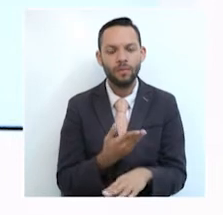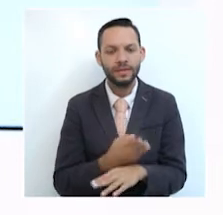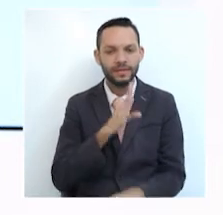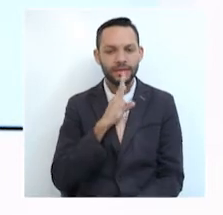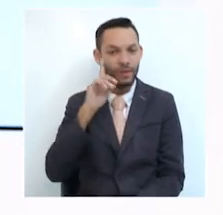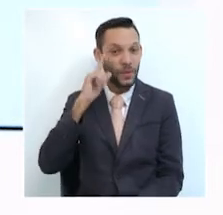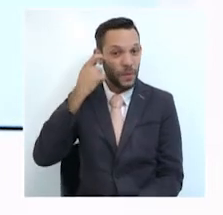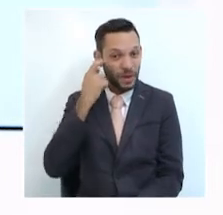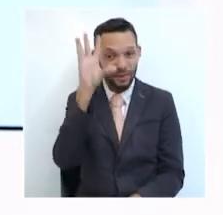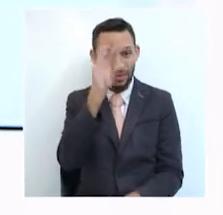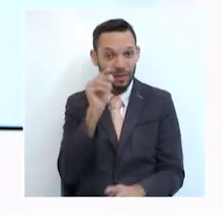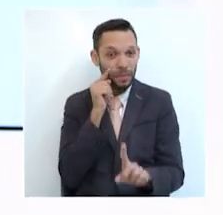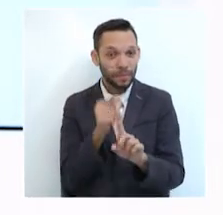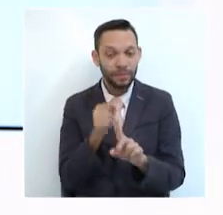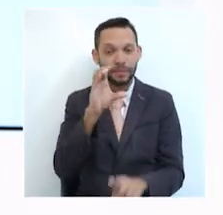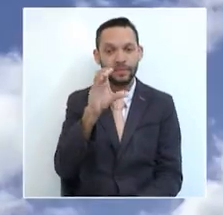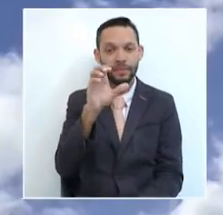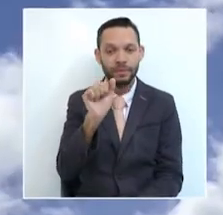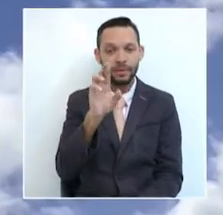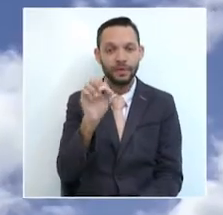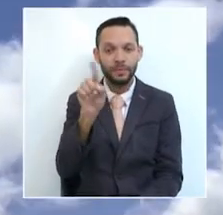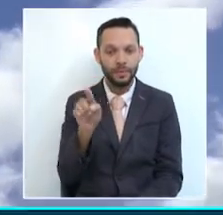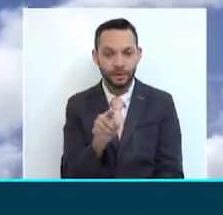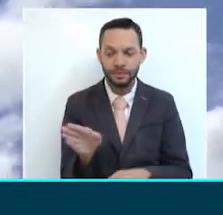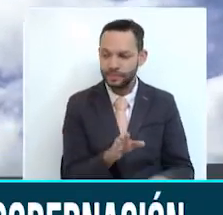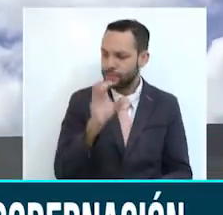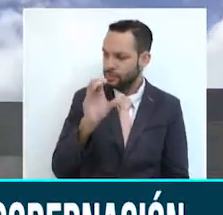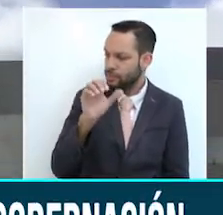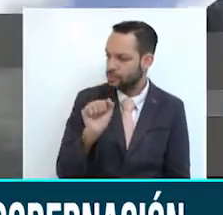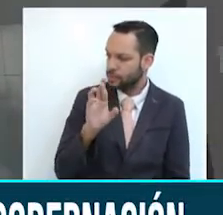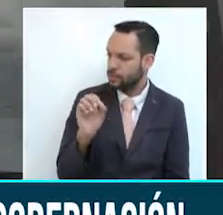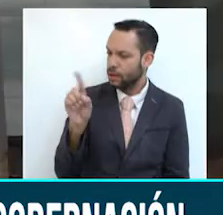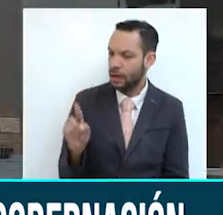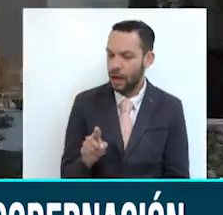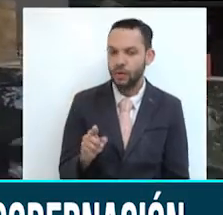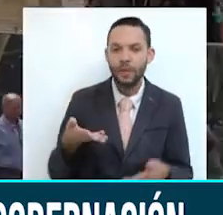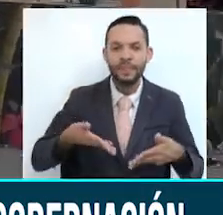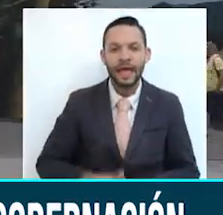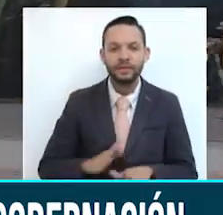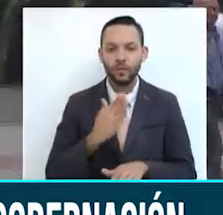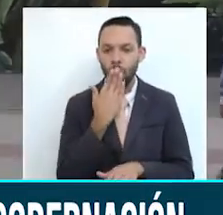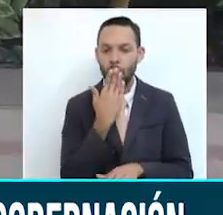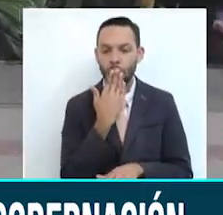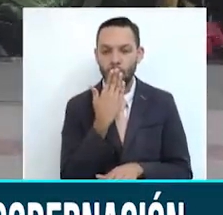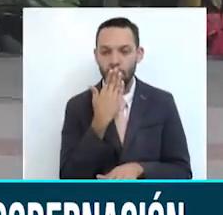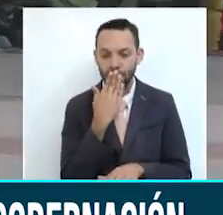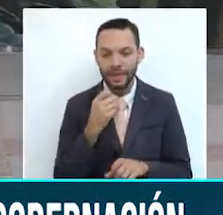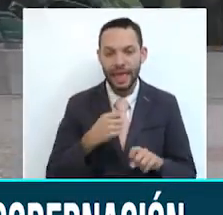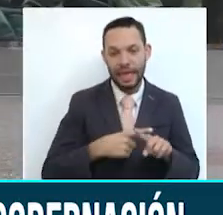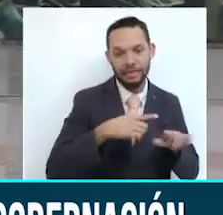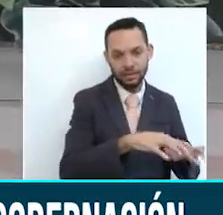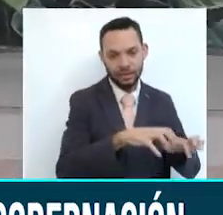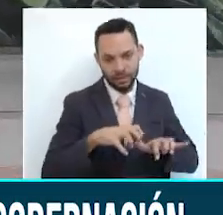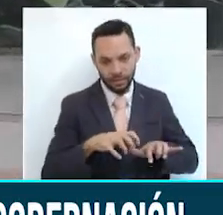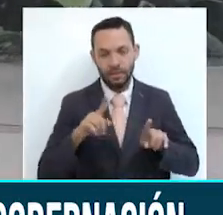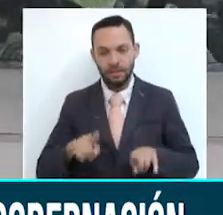Carlos Alberto Gómez Chacón. Carlos Alberto Gómez Chacón es calarqueño, exdiputado de la Asamblea Departamental. También estuvo